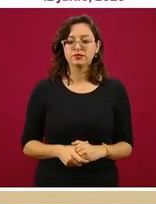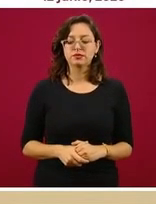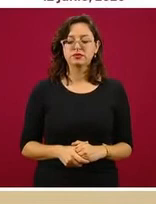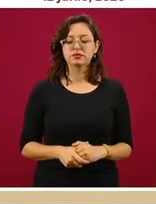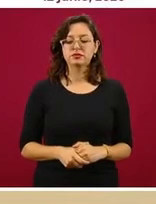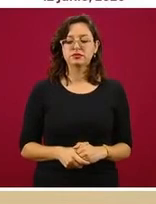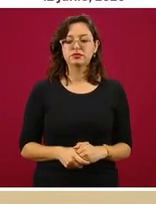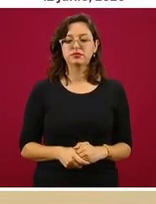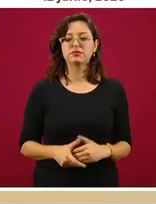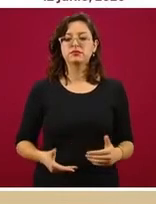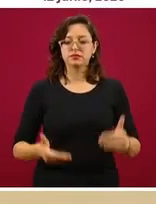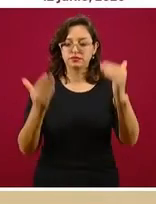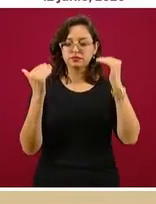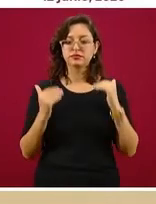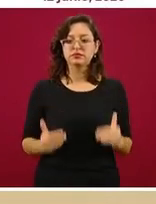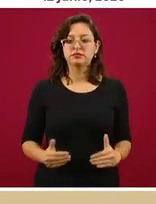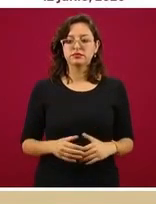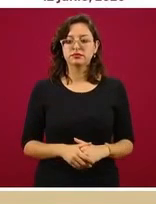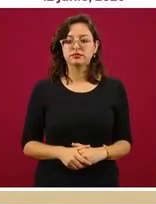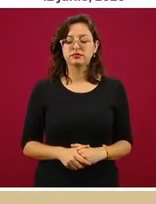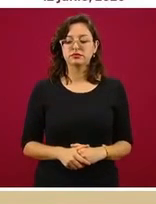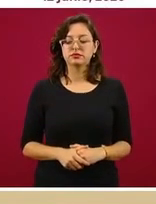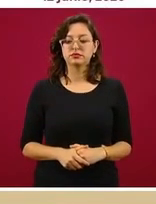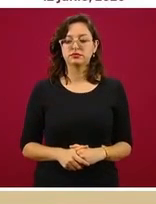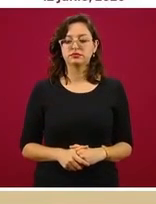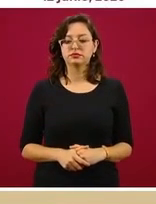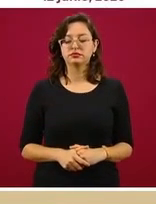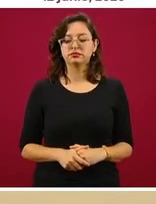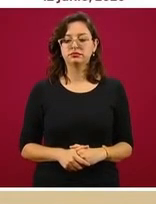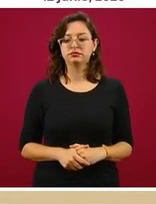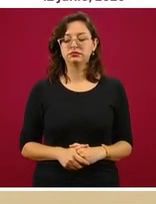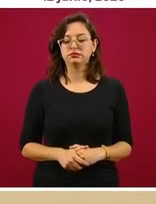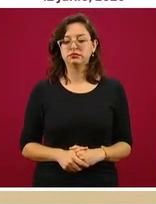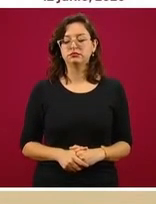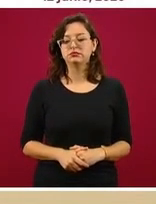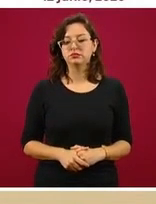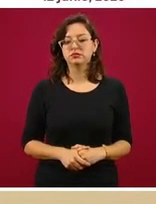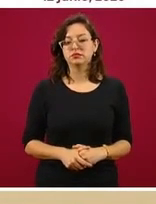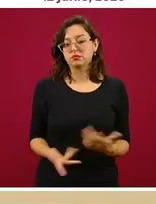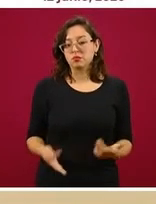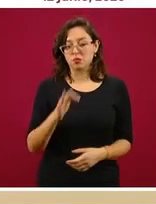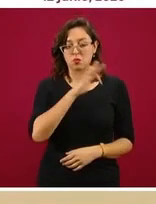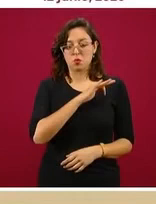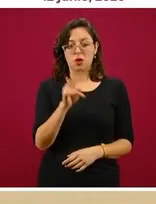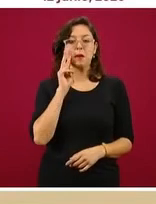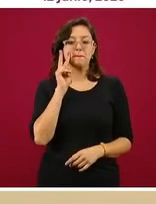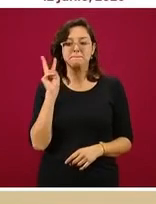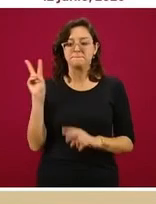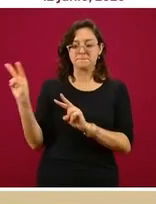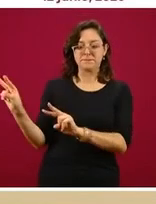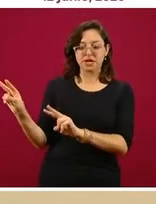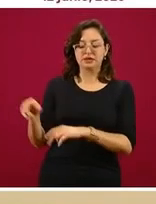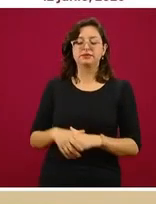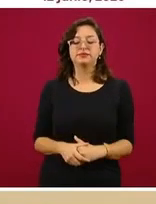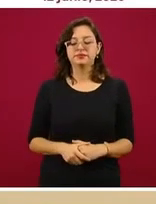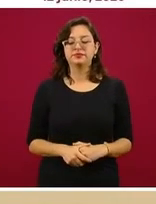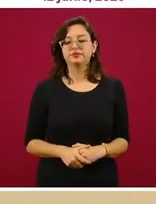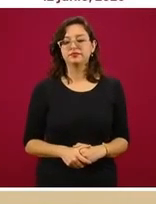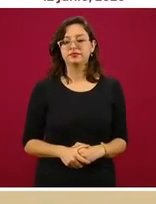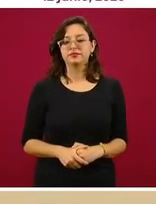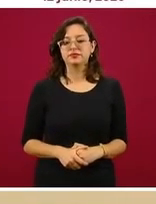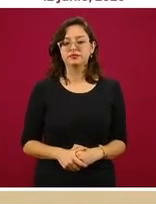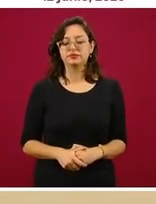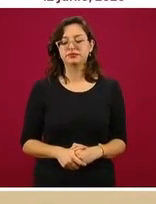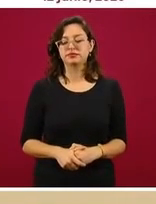La siguiente, por favor. Es la otra mitad del país, para que tengan oportunidad también de apreciarlo en